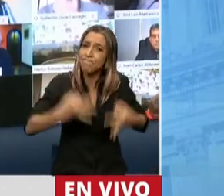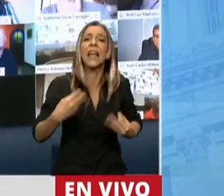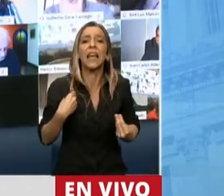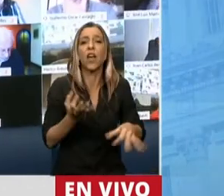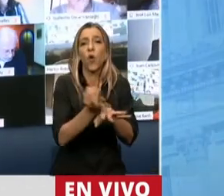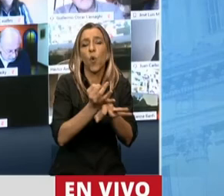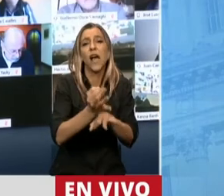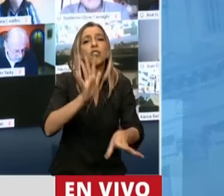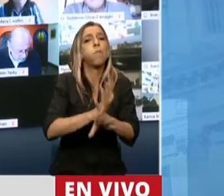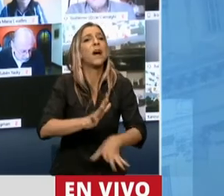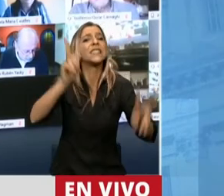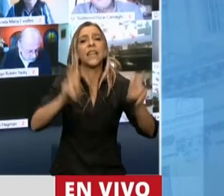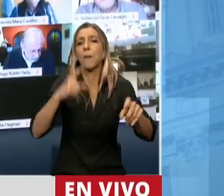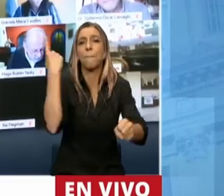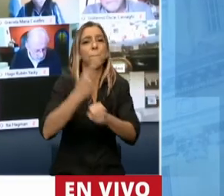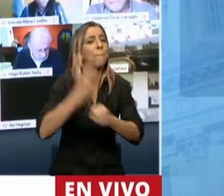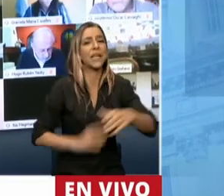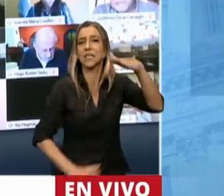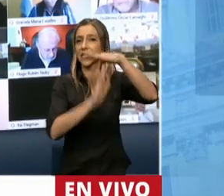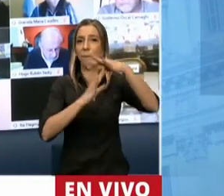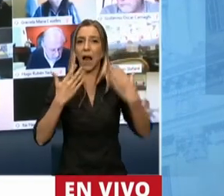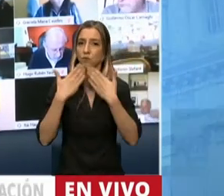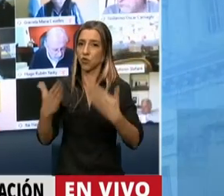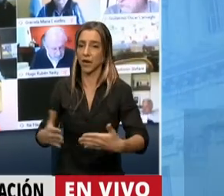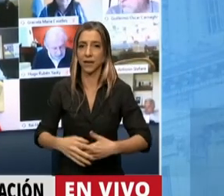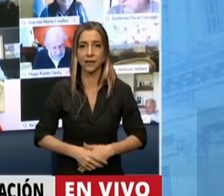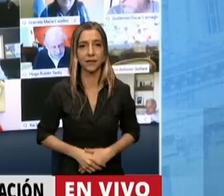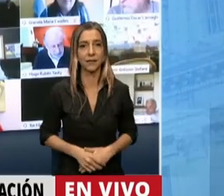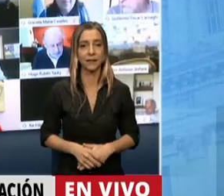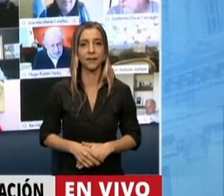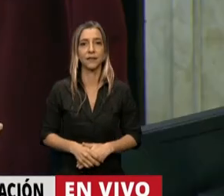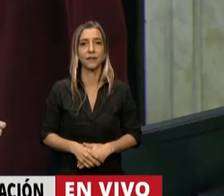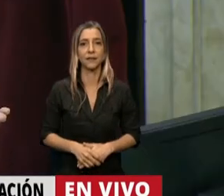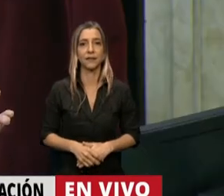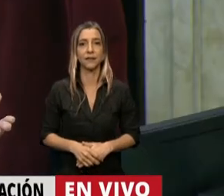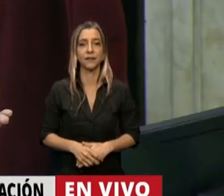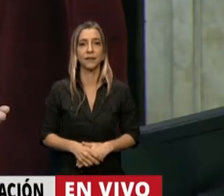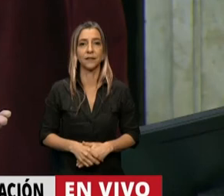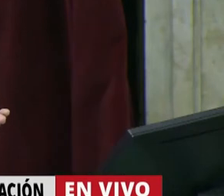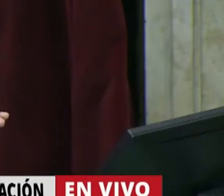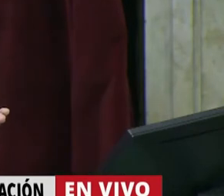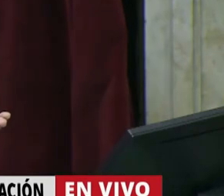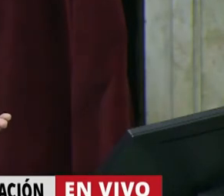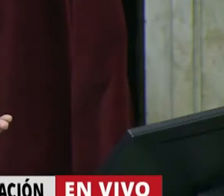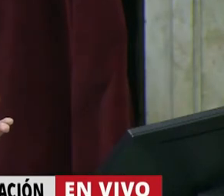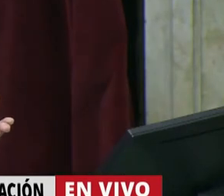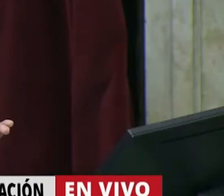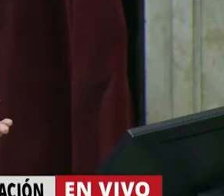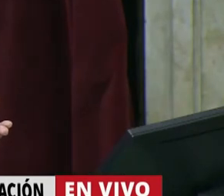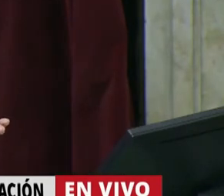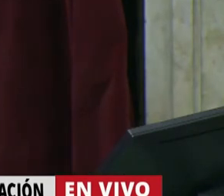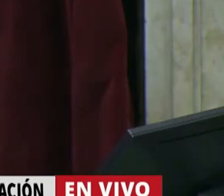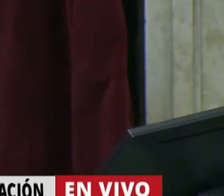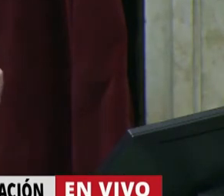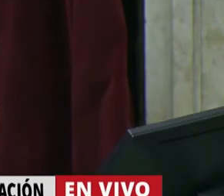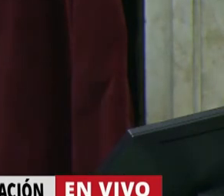prioridad para la Argentina. Muchas gracias. Gracias. Yo quiero, en esto del respeto del reglamento,